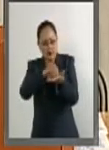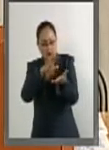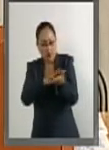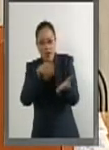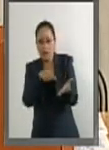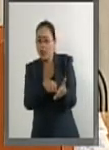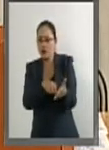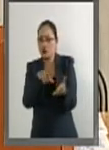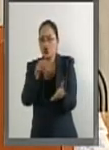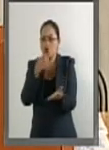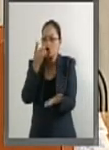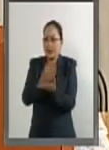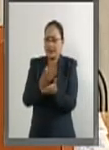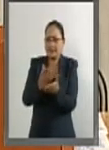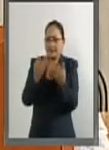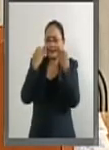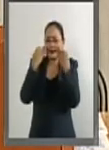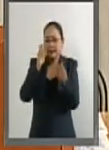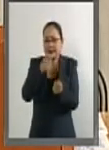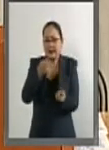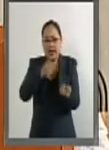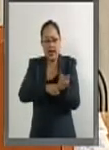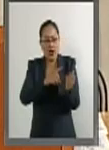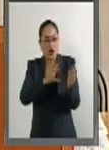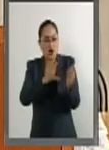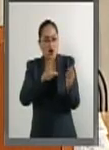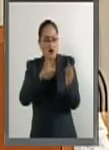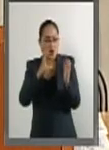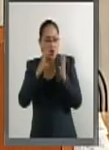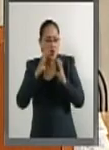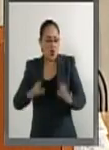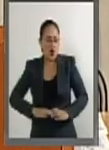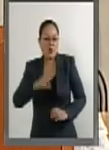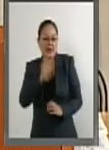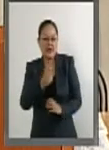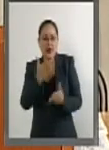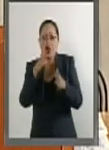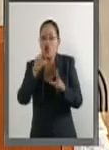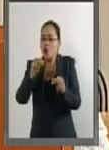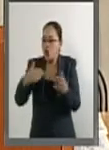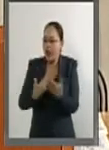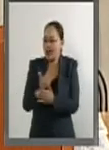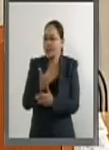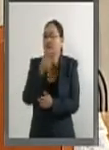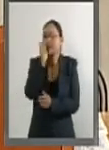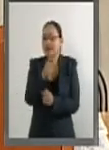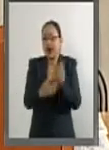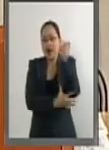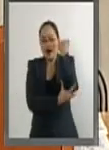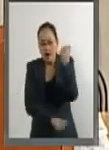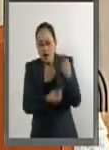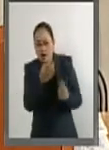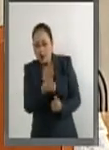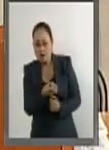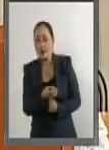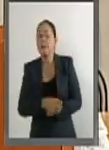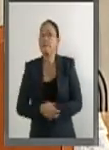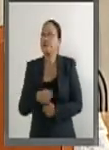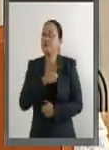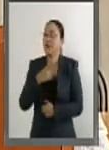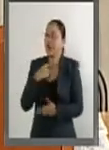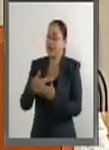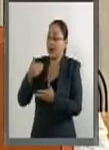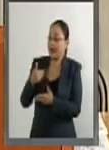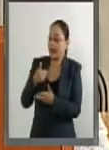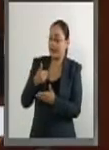constatación de un cadáver no nato. No puede haber inhumación o incineración sin la autorización del